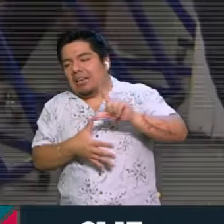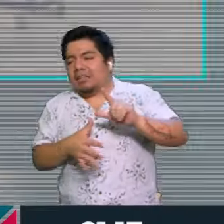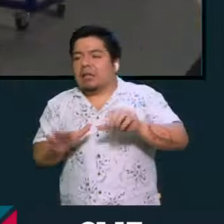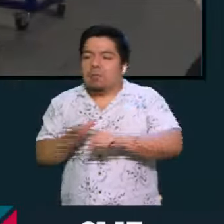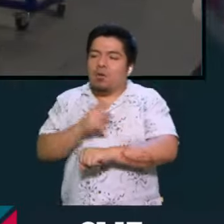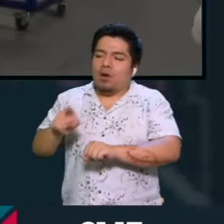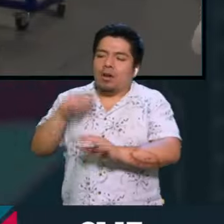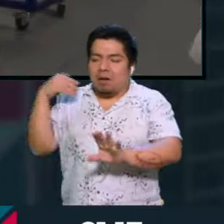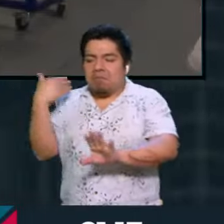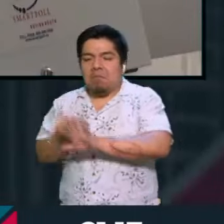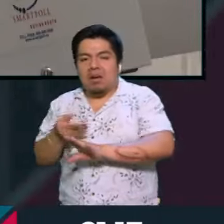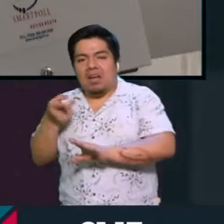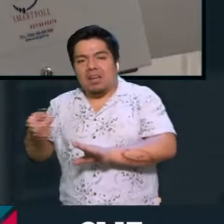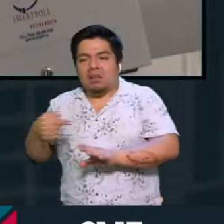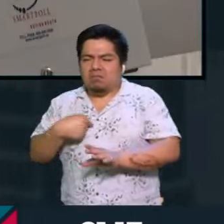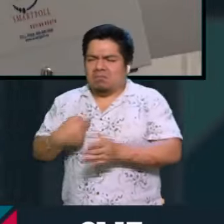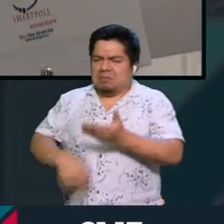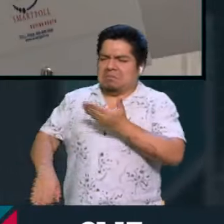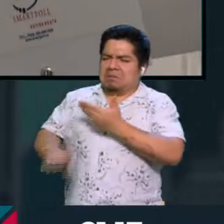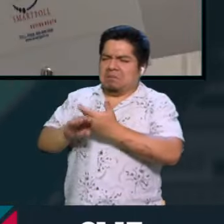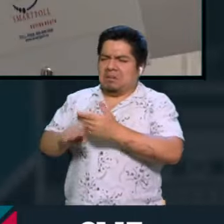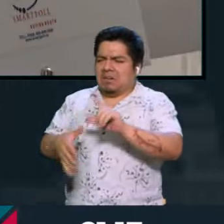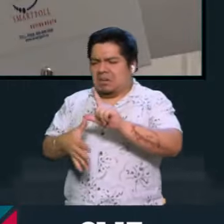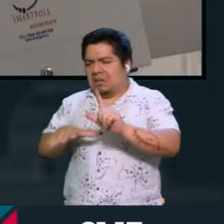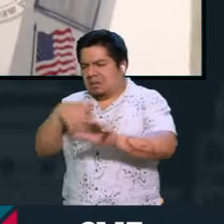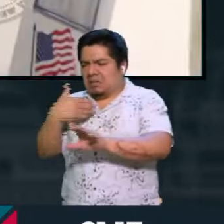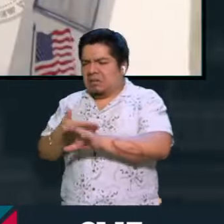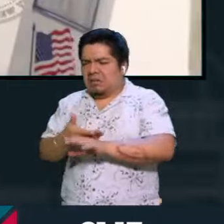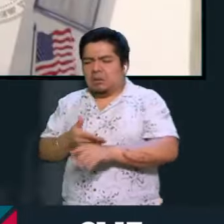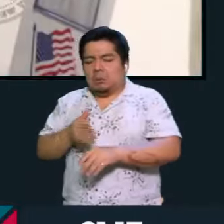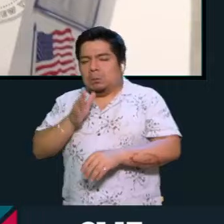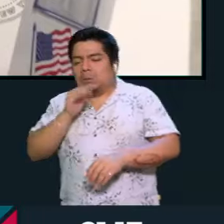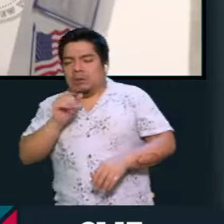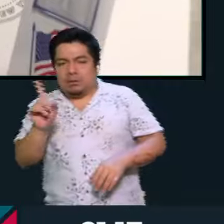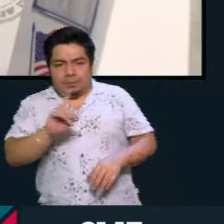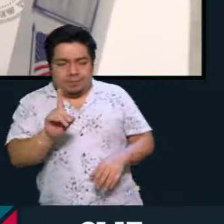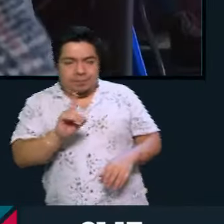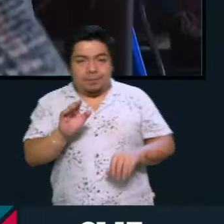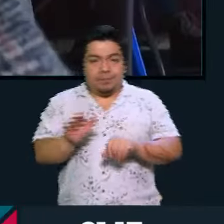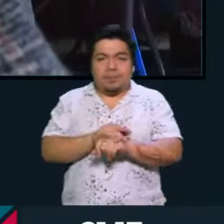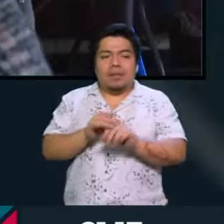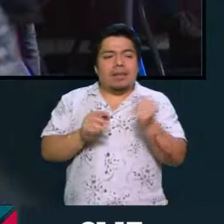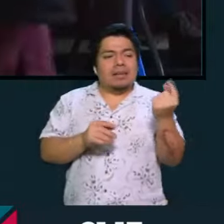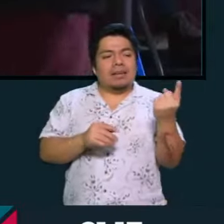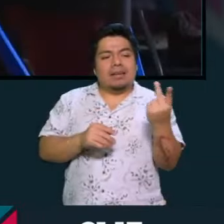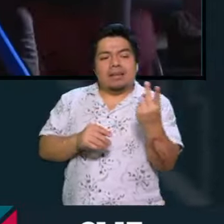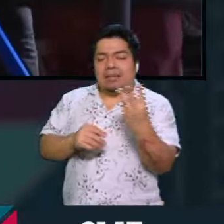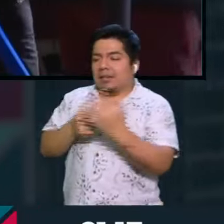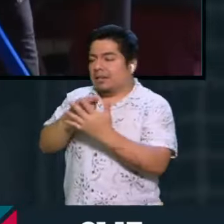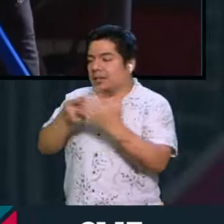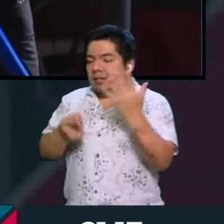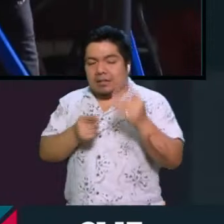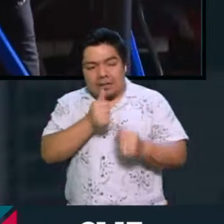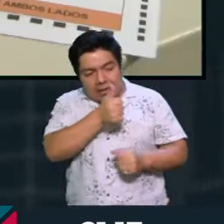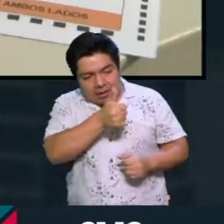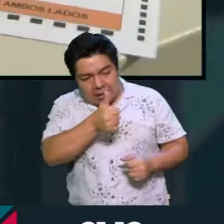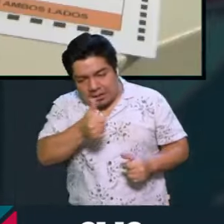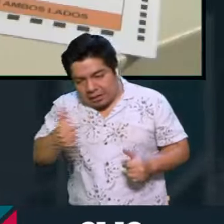contra su propio origen. Bueno, no, porque aquí hay una cuestión individual, pragmática,